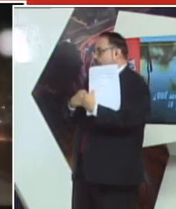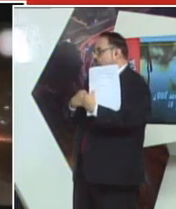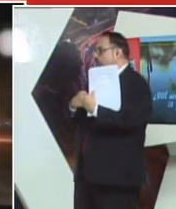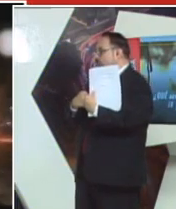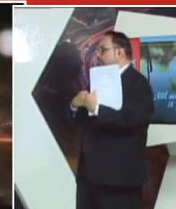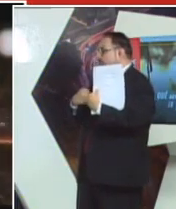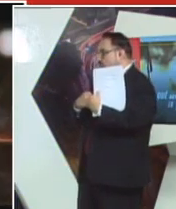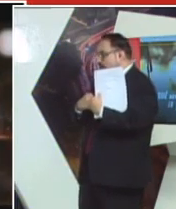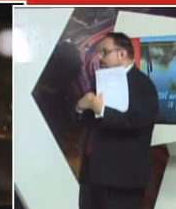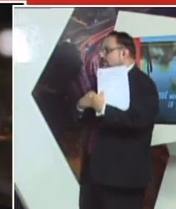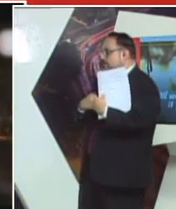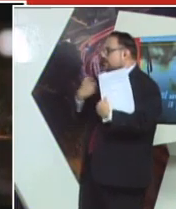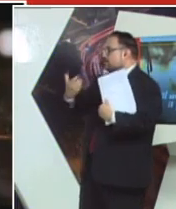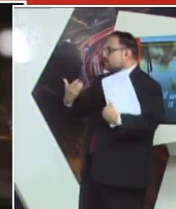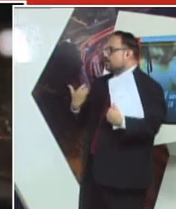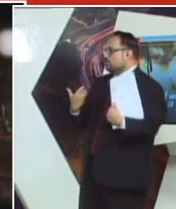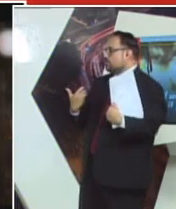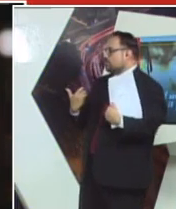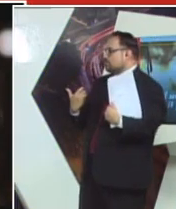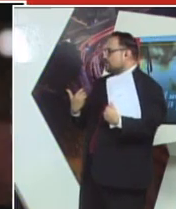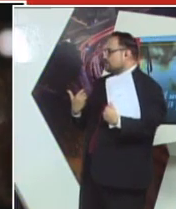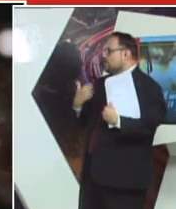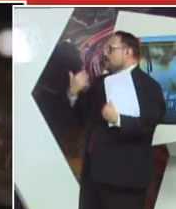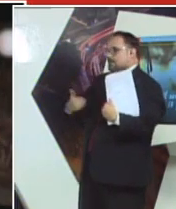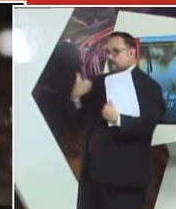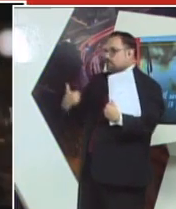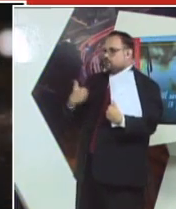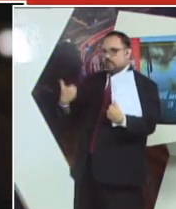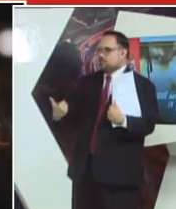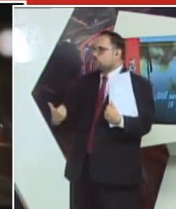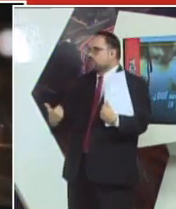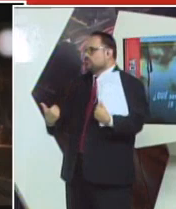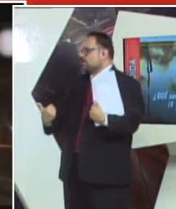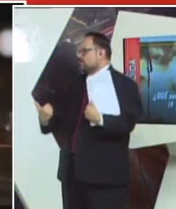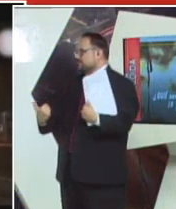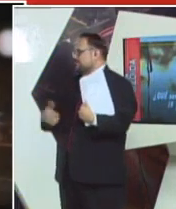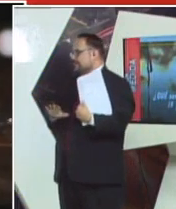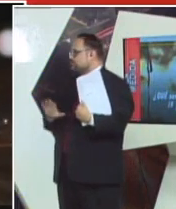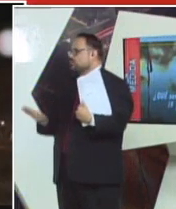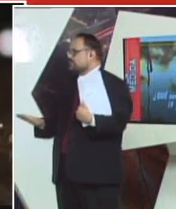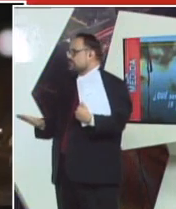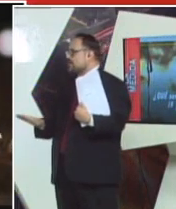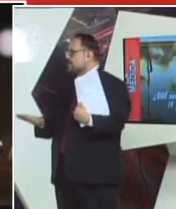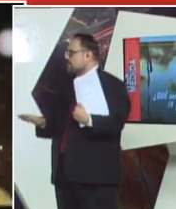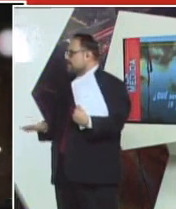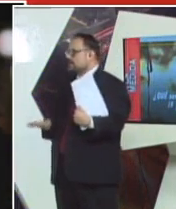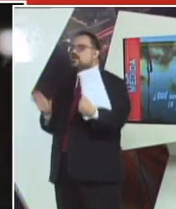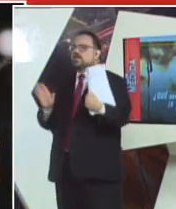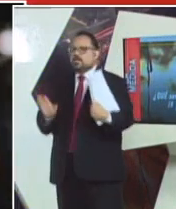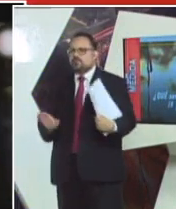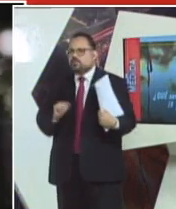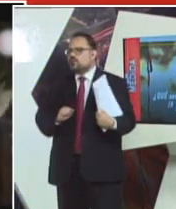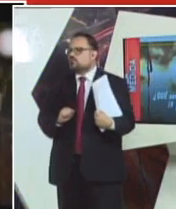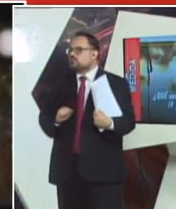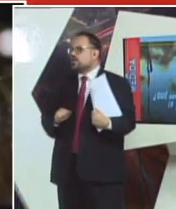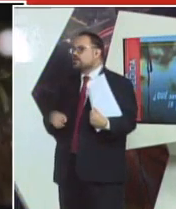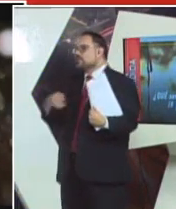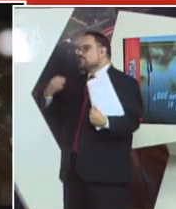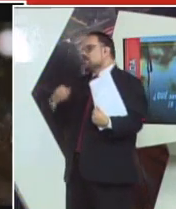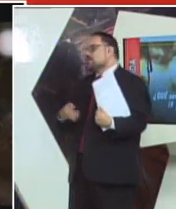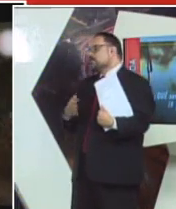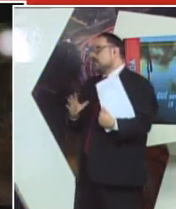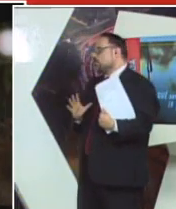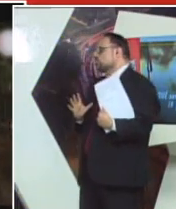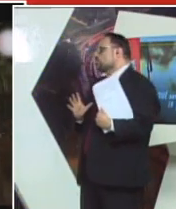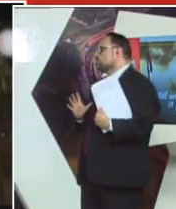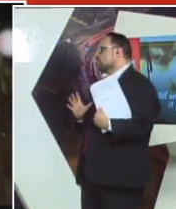confrontación todavía más fuerte y más directa con la propia población esperemos que este último de los extremos no sea el que pase y que por el contrario